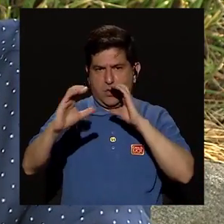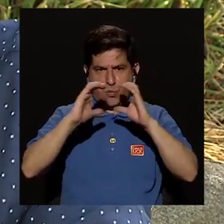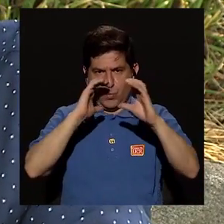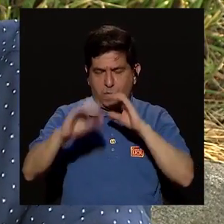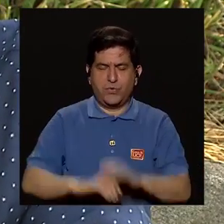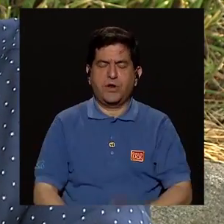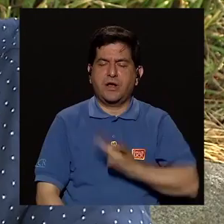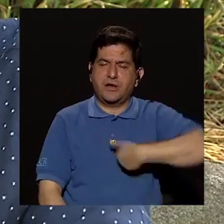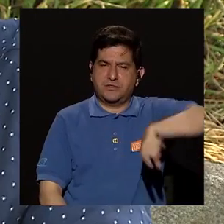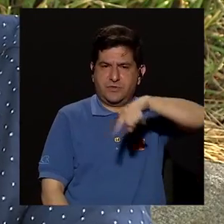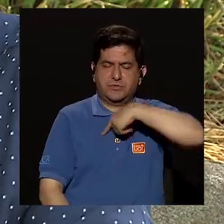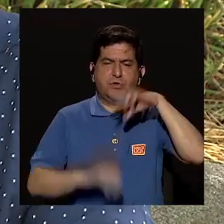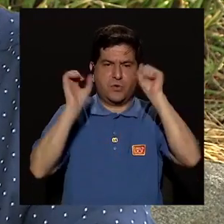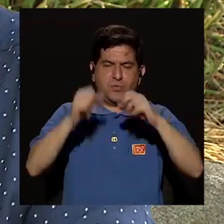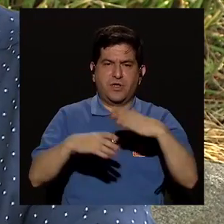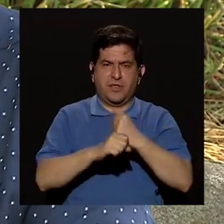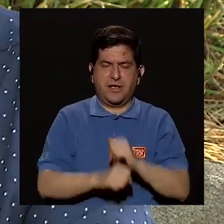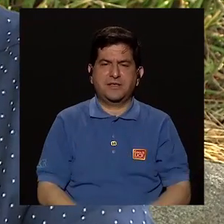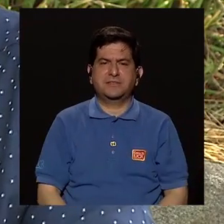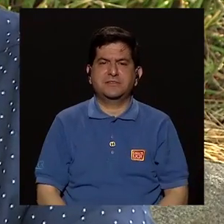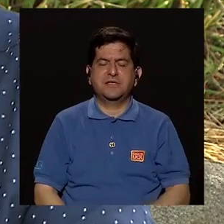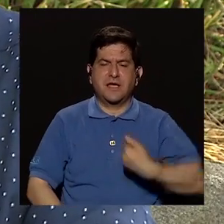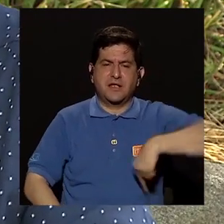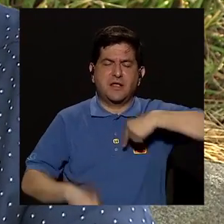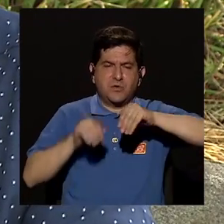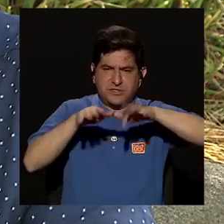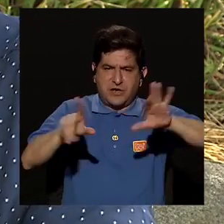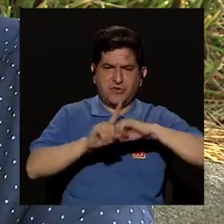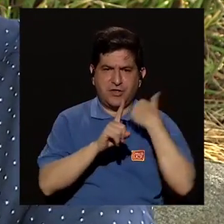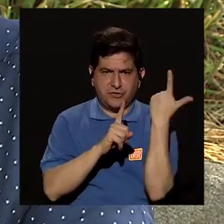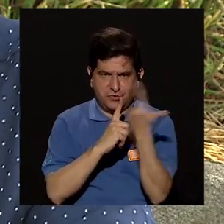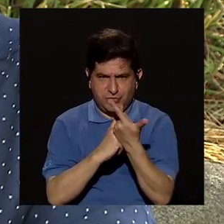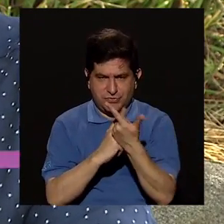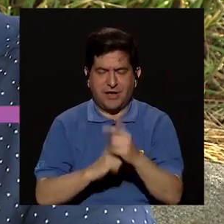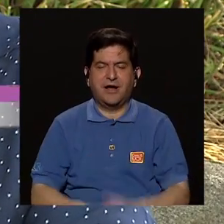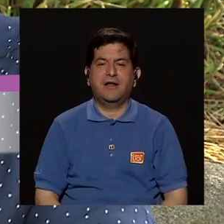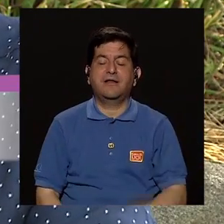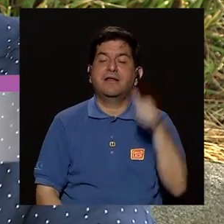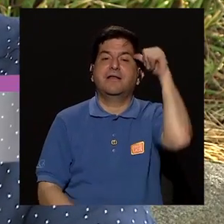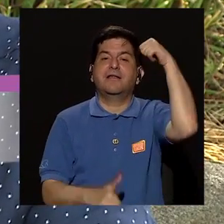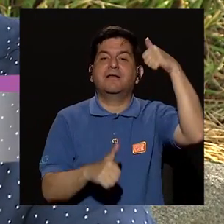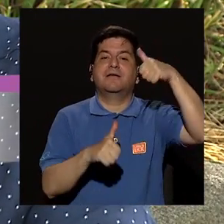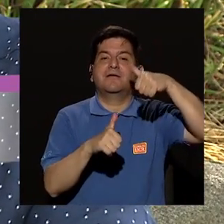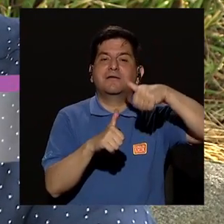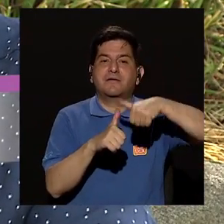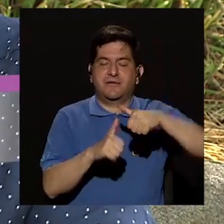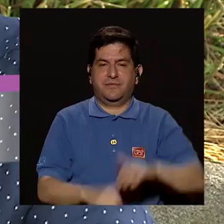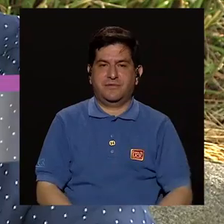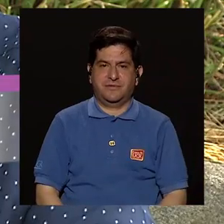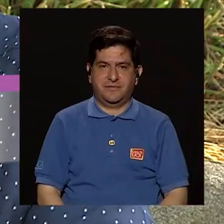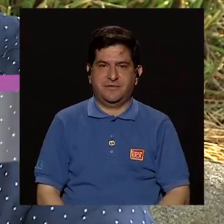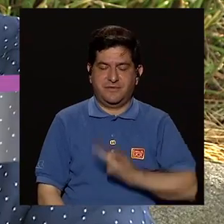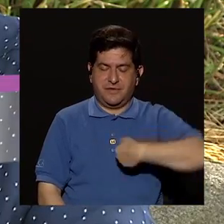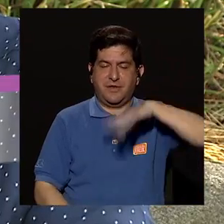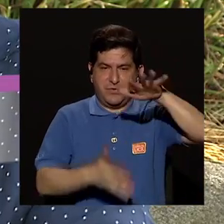comunicarse con nosotros lo pueden hacer a través de nuestras redes sociales y recordarles que nuestro horario